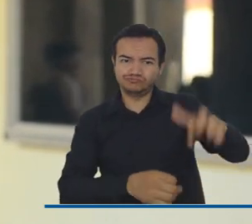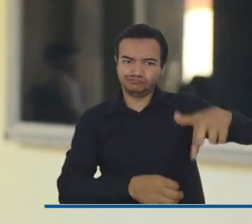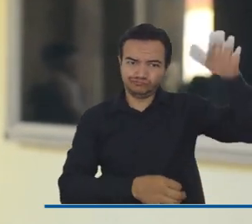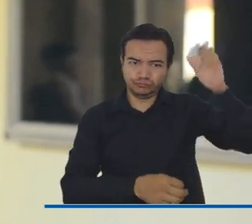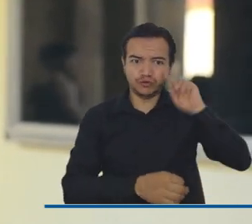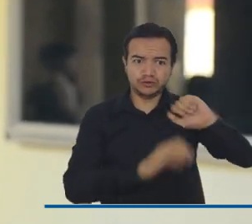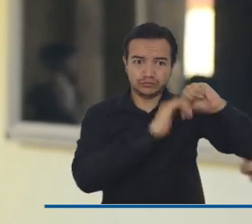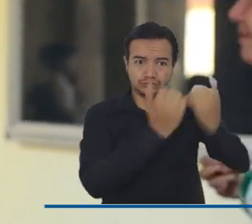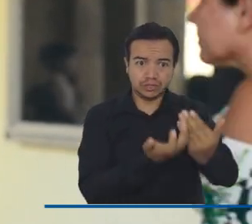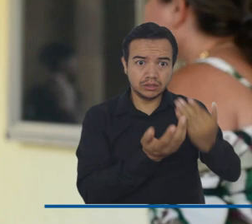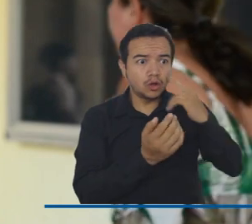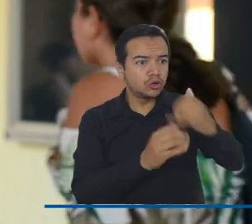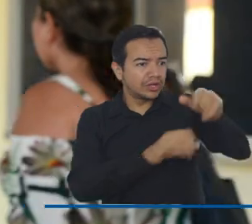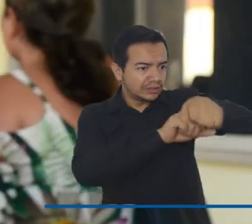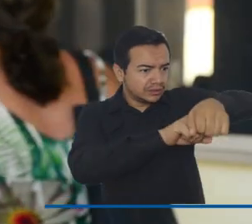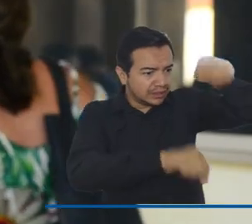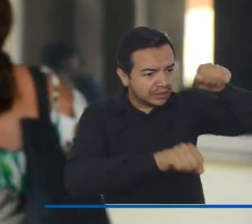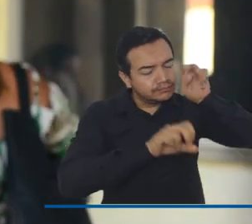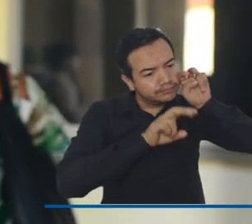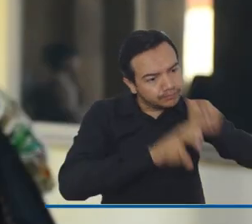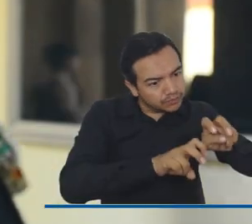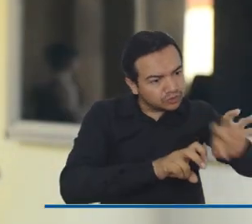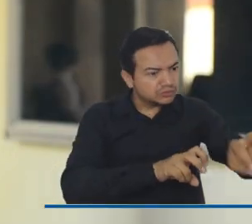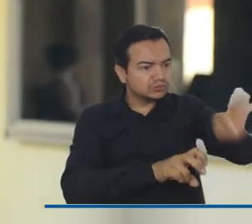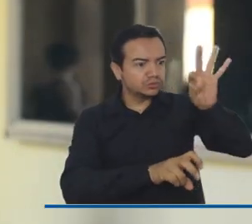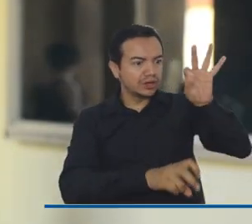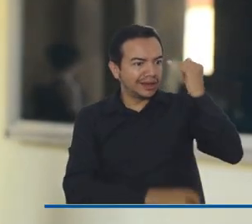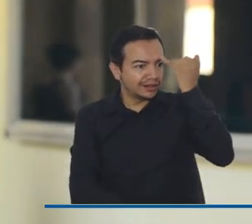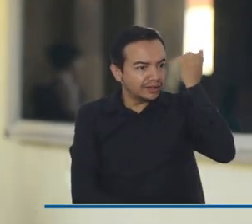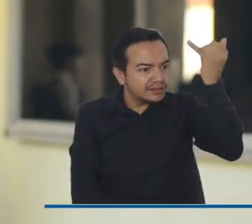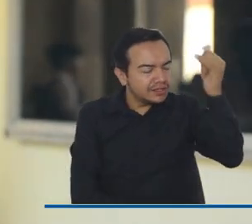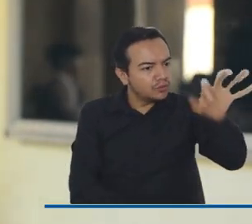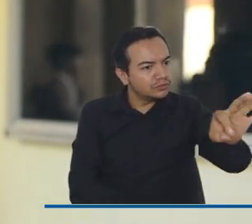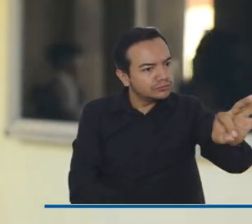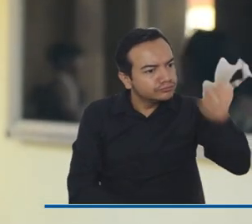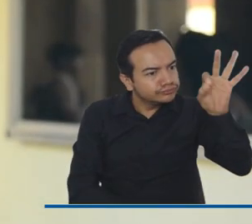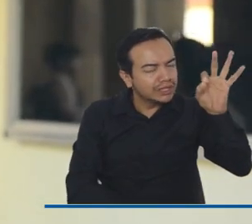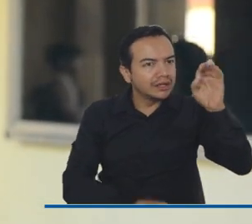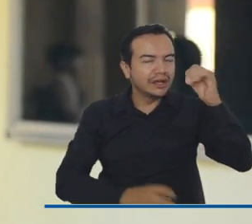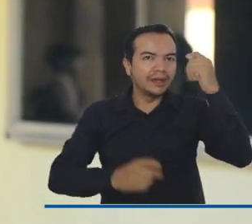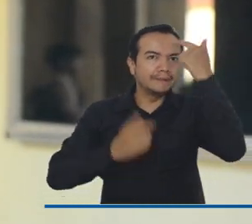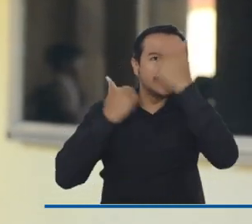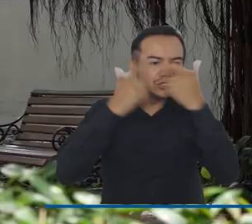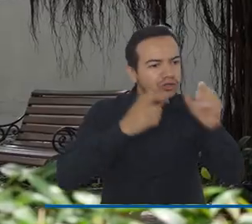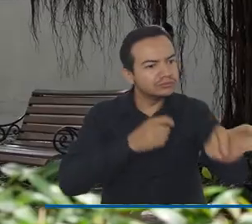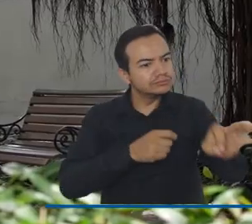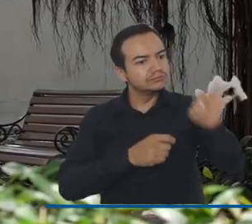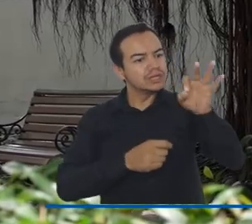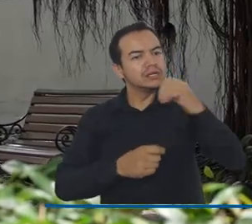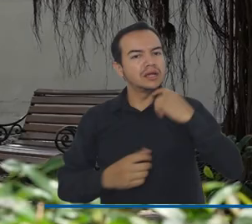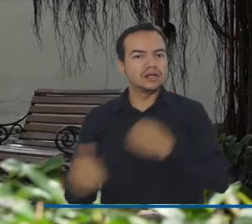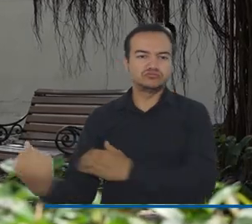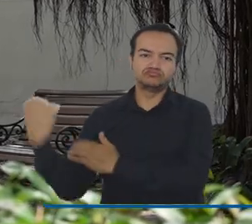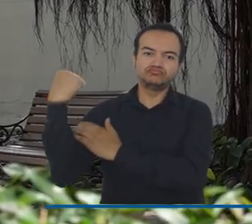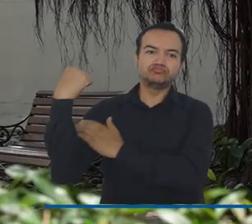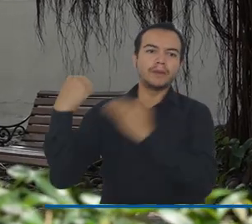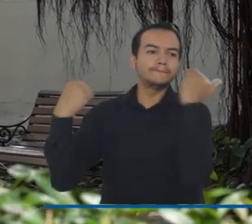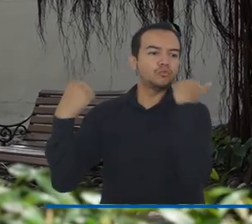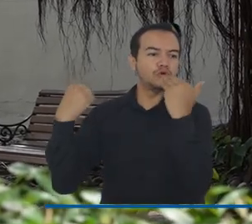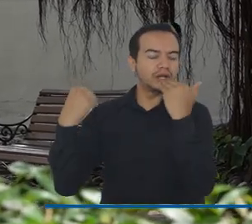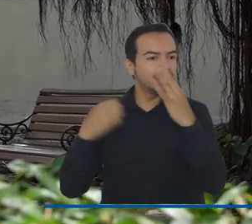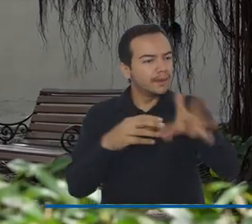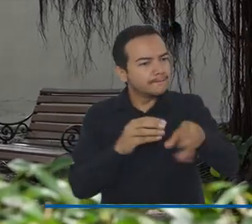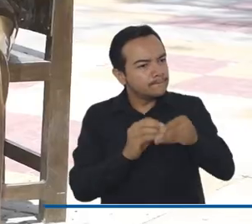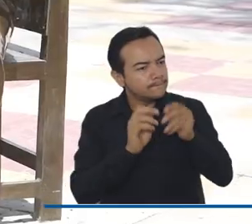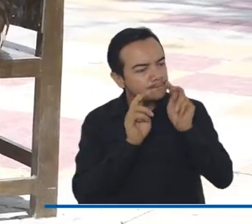como un hombre creativo, como un hombre pensador, como un hombre feminista, como un hombre que nos permitió descubrir